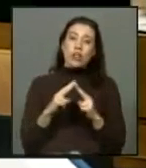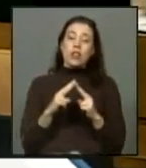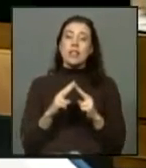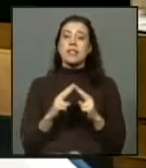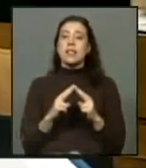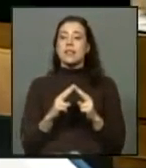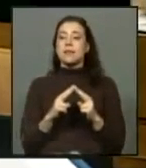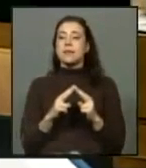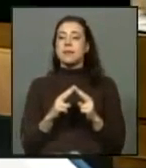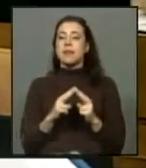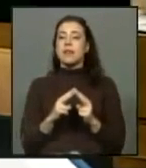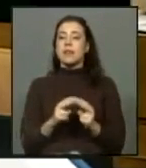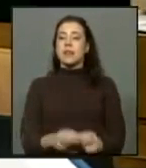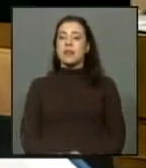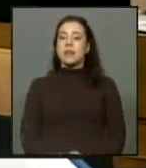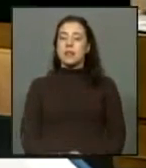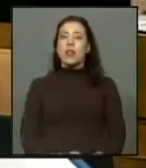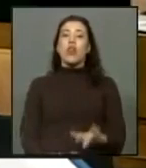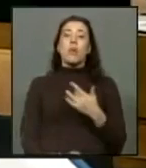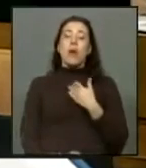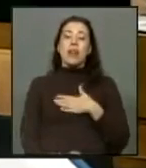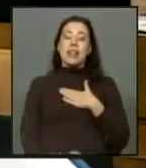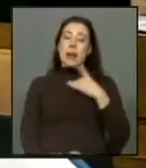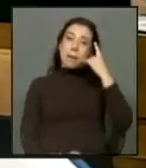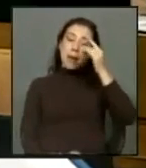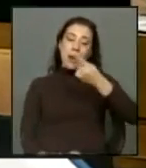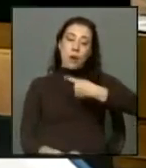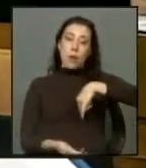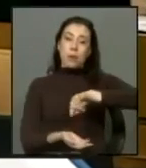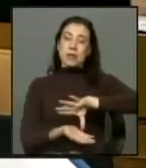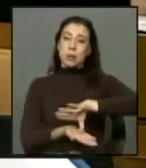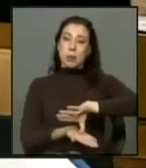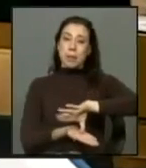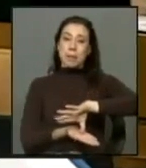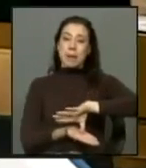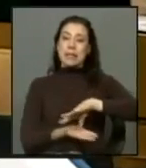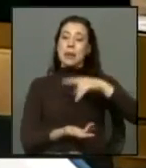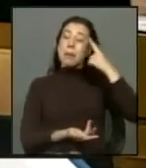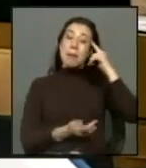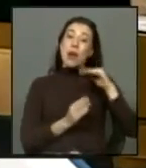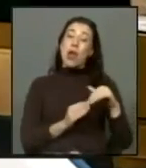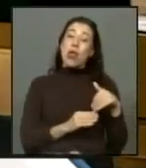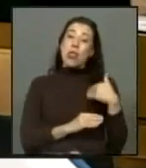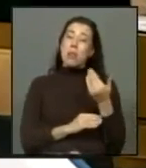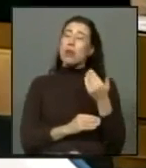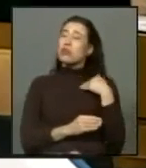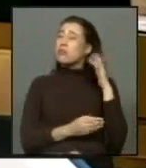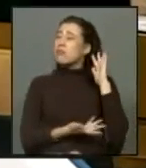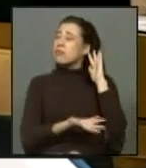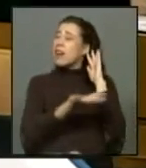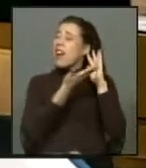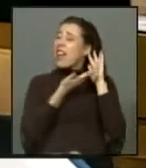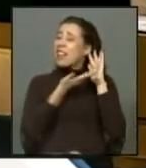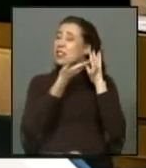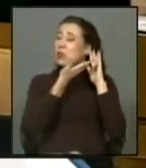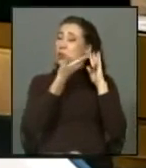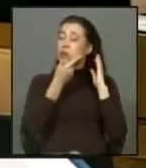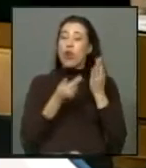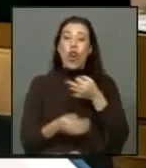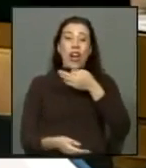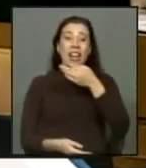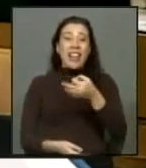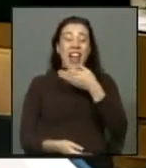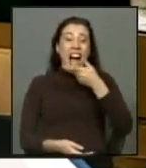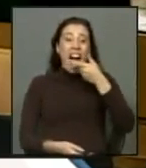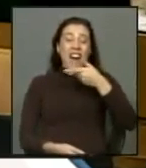más como uno quiere para nuestro país pero después de haber escuchado la intervención